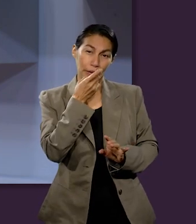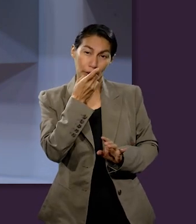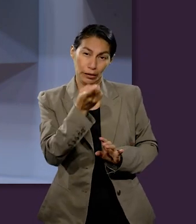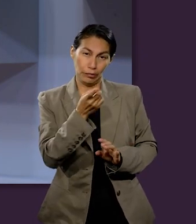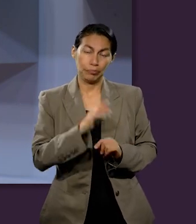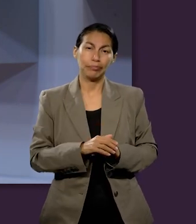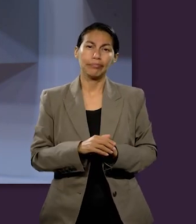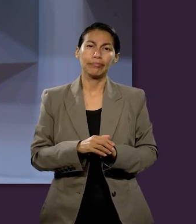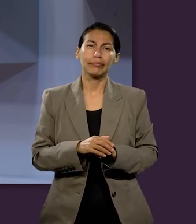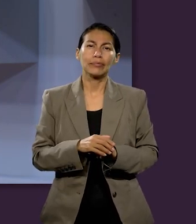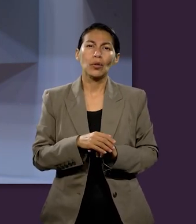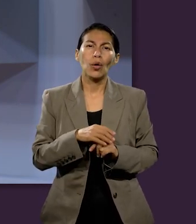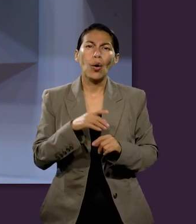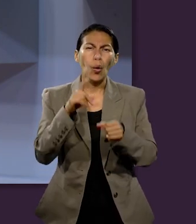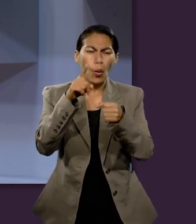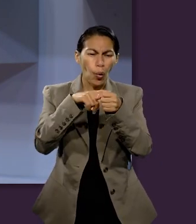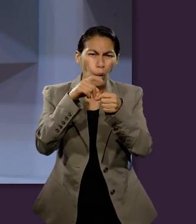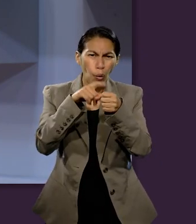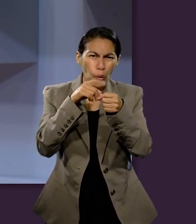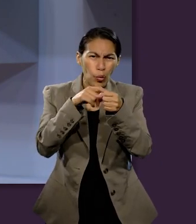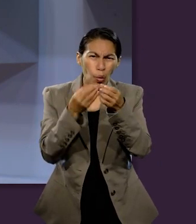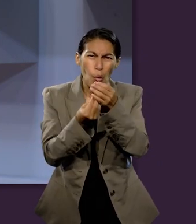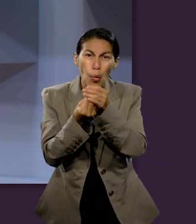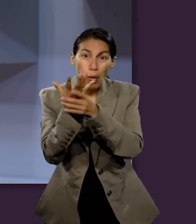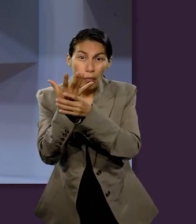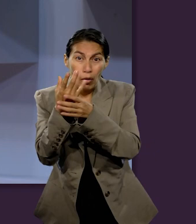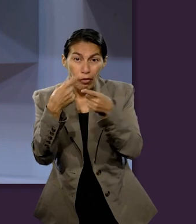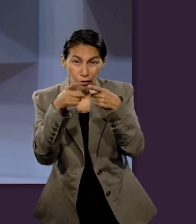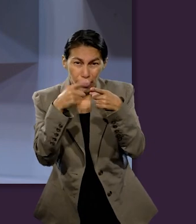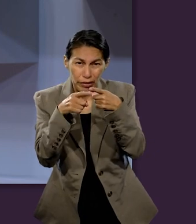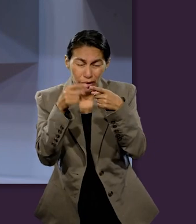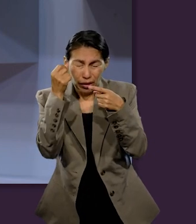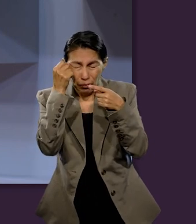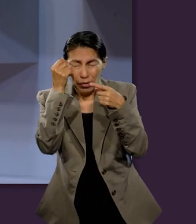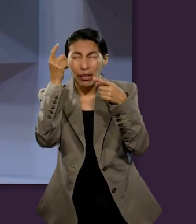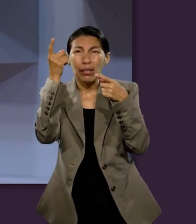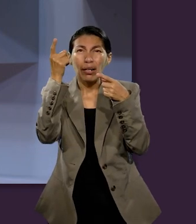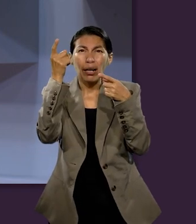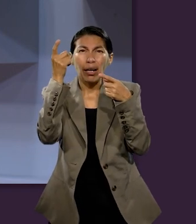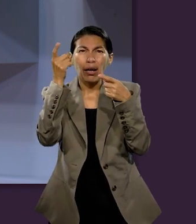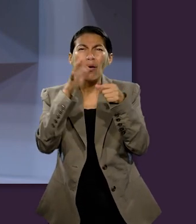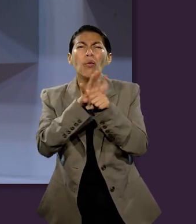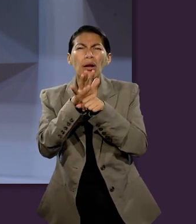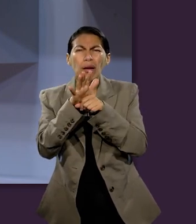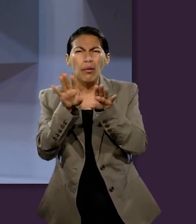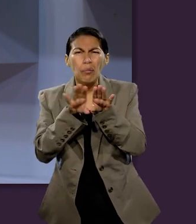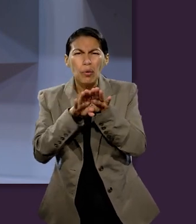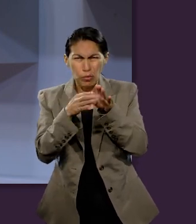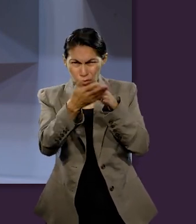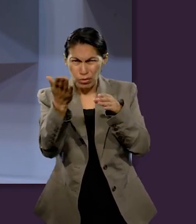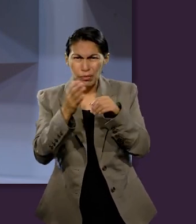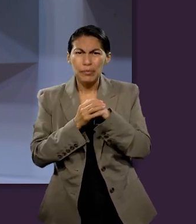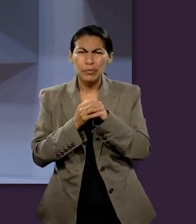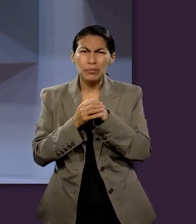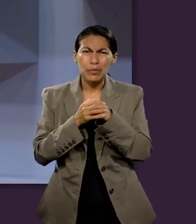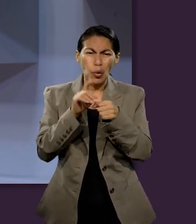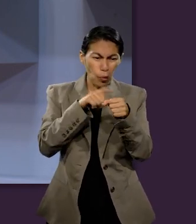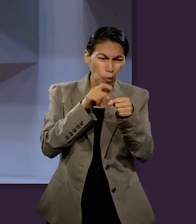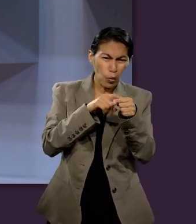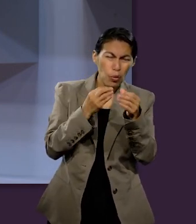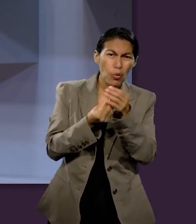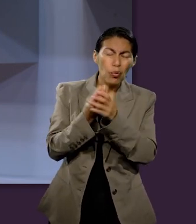proponerles un pequeño reto. Imaginen por un momento un nuevo color. Para nuestros